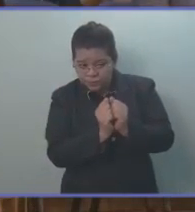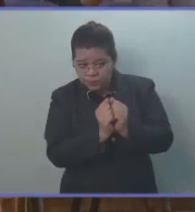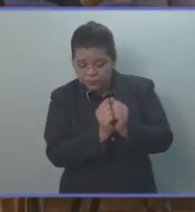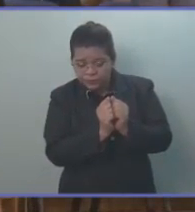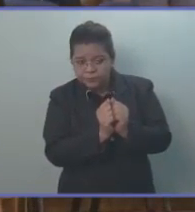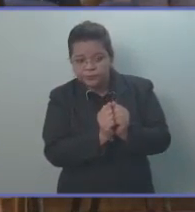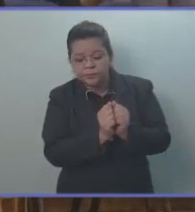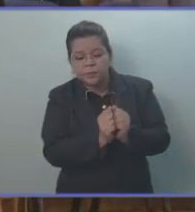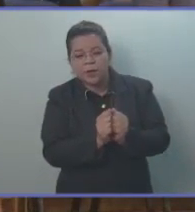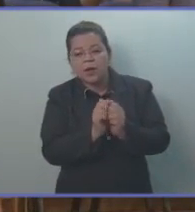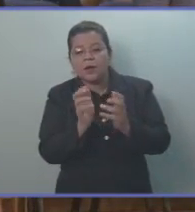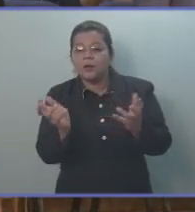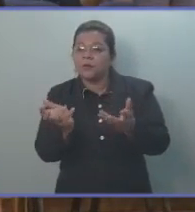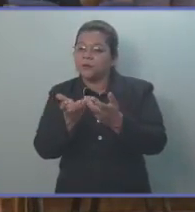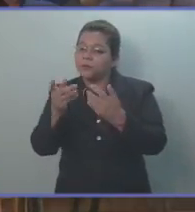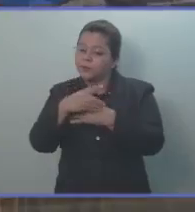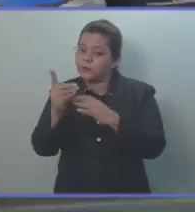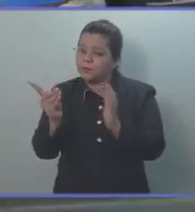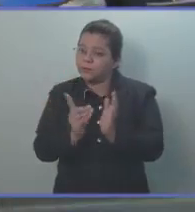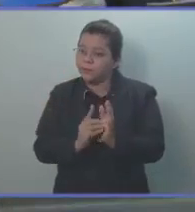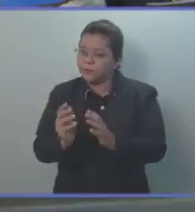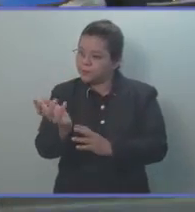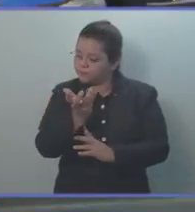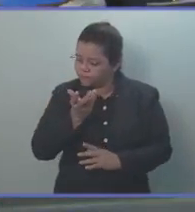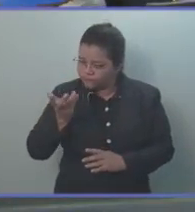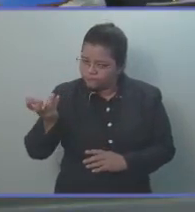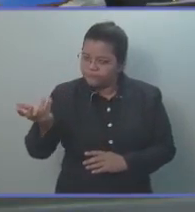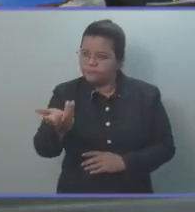colegas, diputados, hermanos, todos.